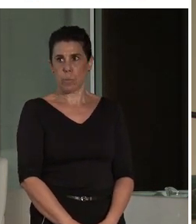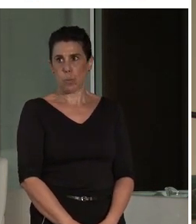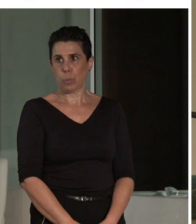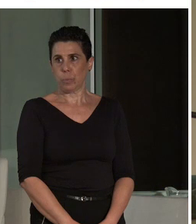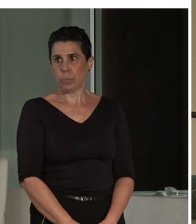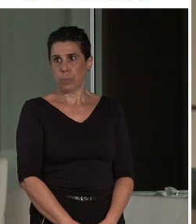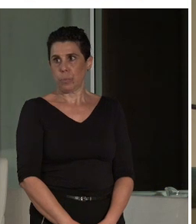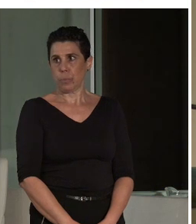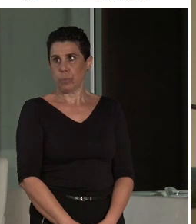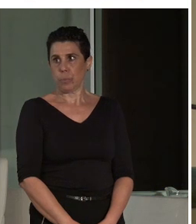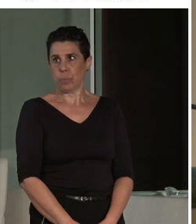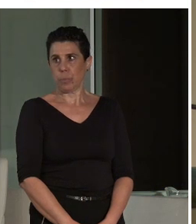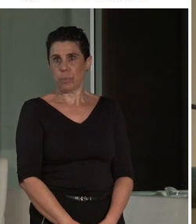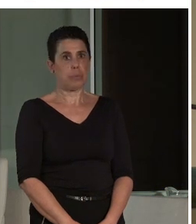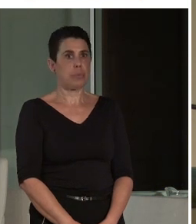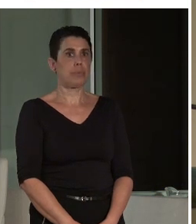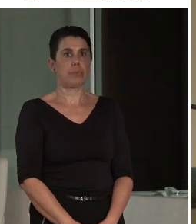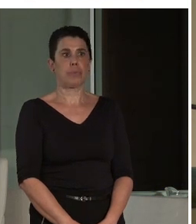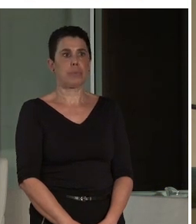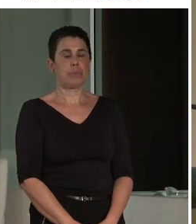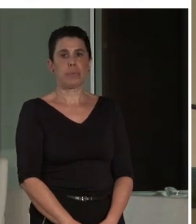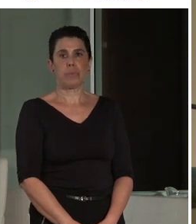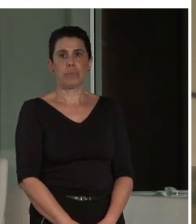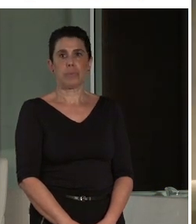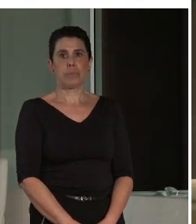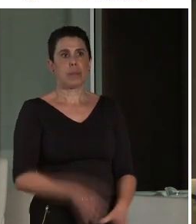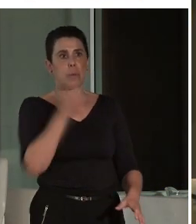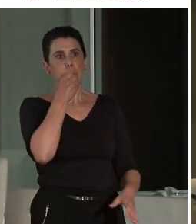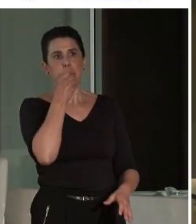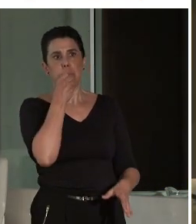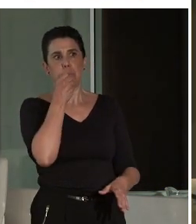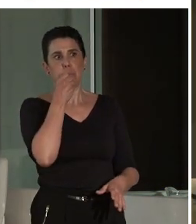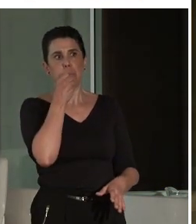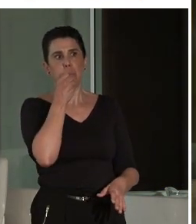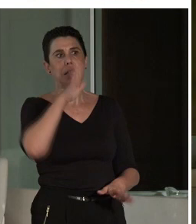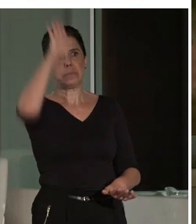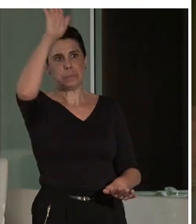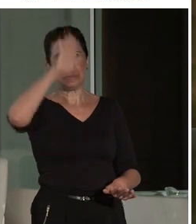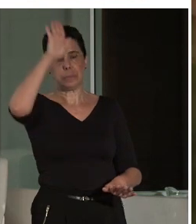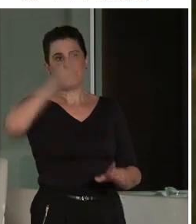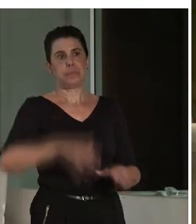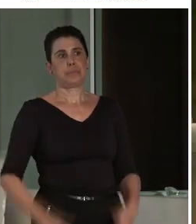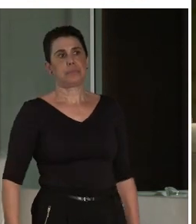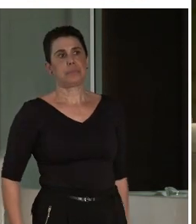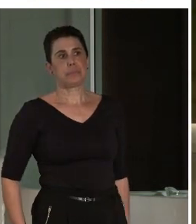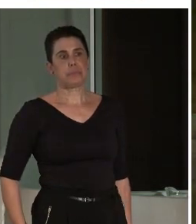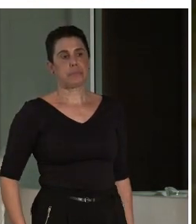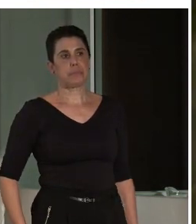Bueno, si tenéis alguna pregunta, algún comentario, no. Sí, a ver.